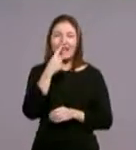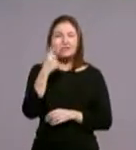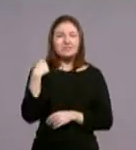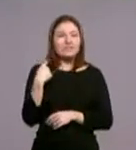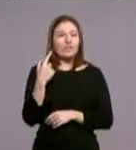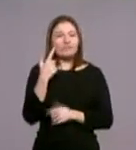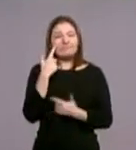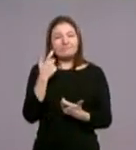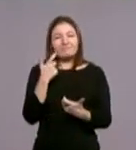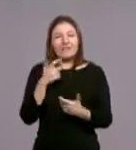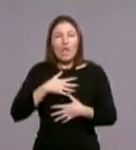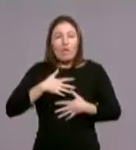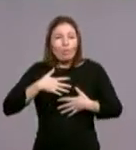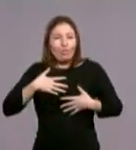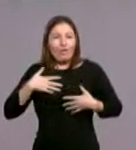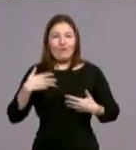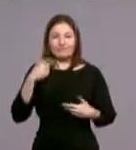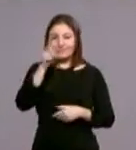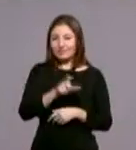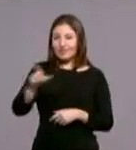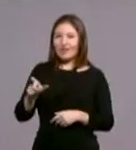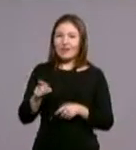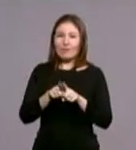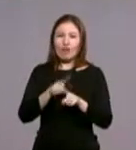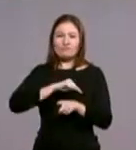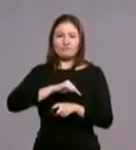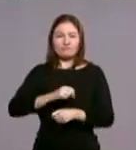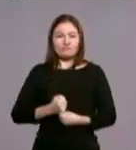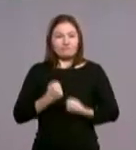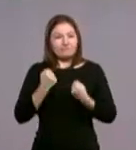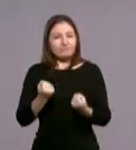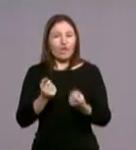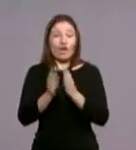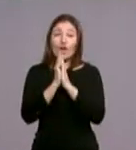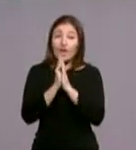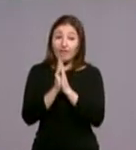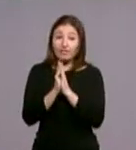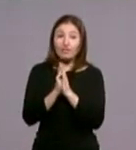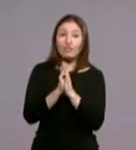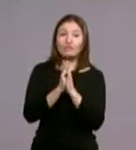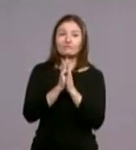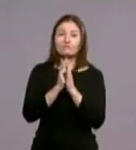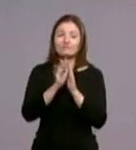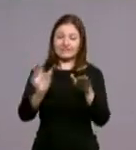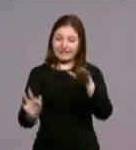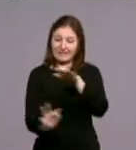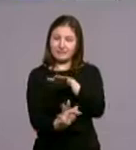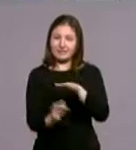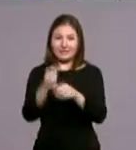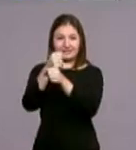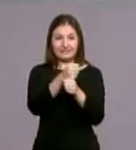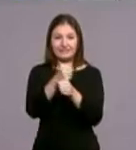la emoción que sentía la gente, lo reconfortante que era la oración en la cripta, ante el Santísimo,